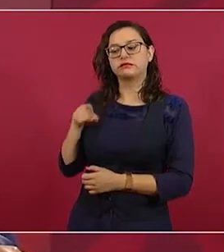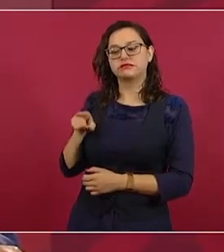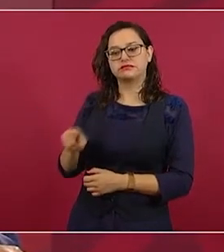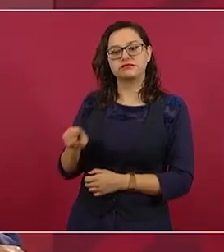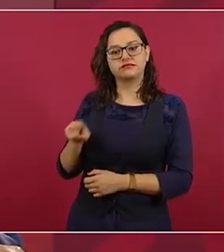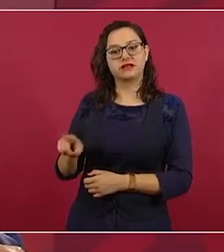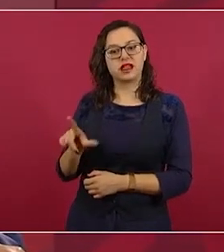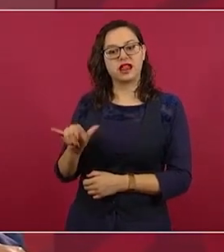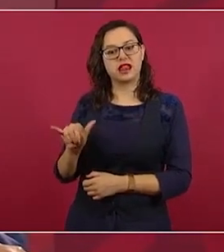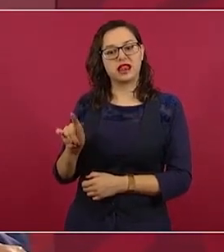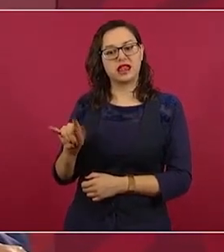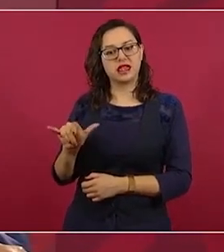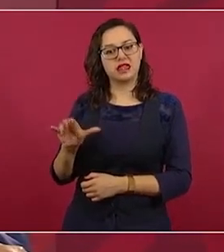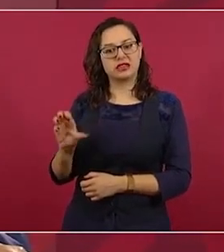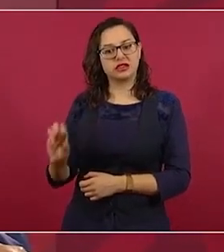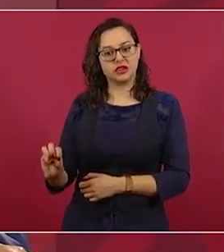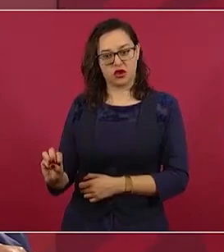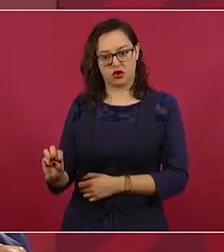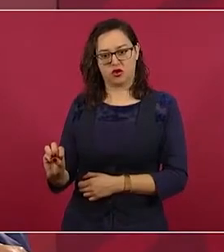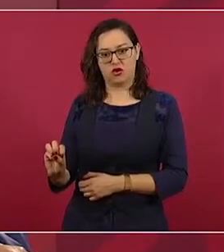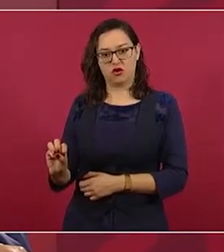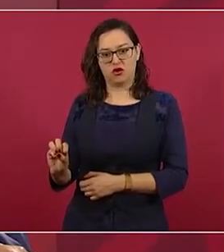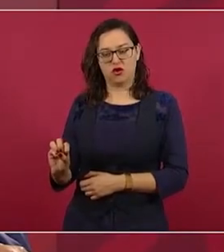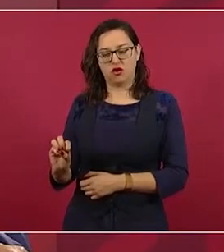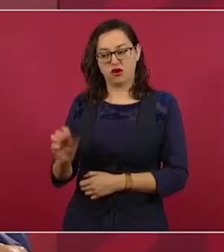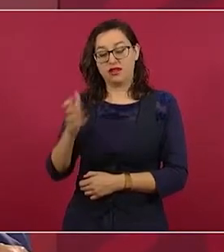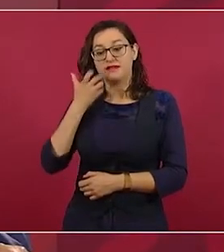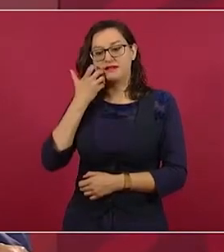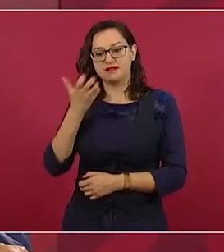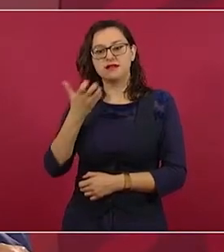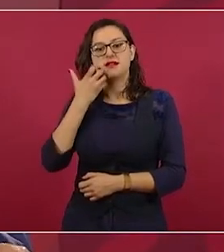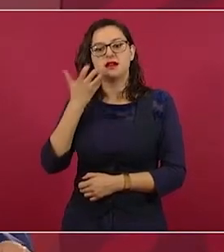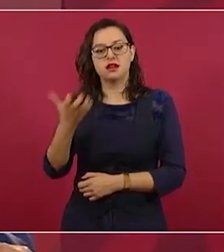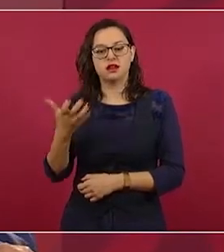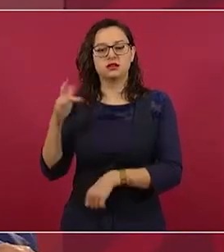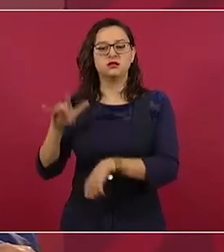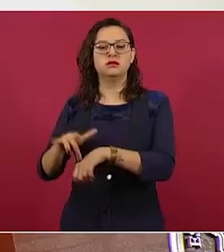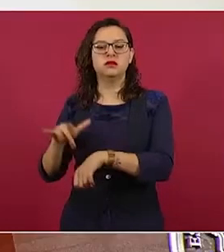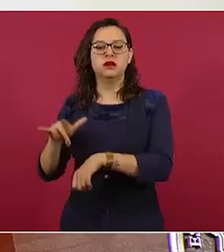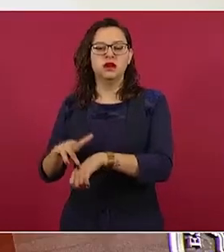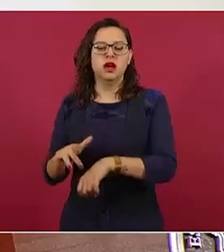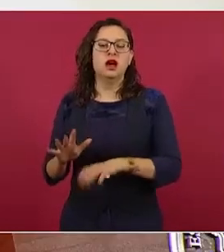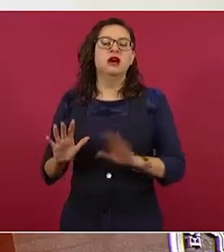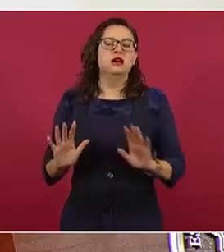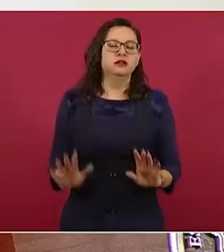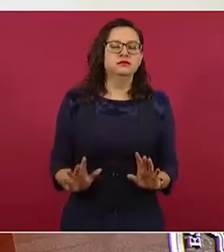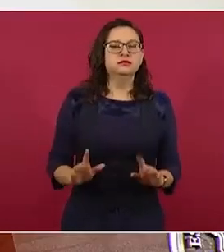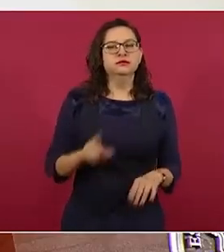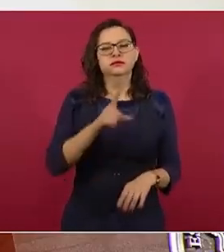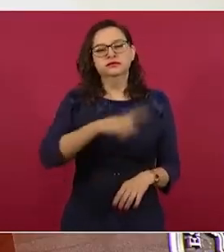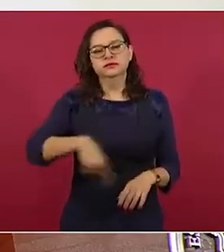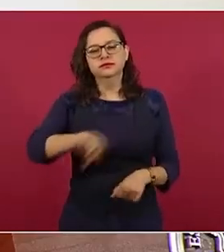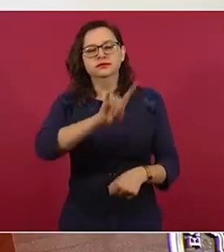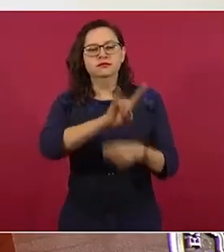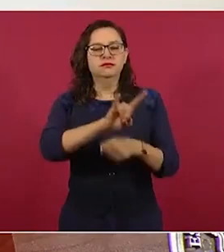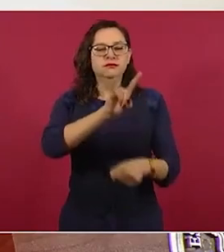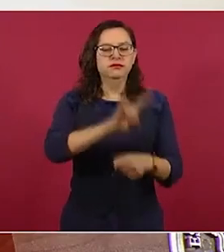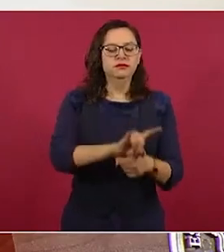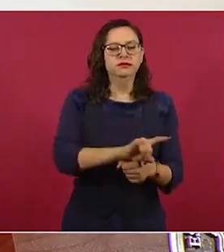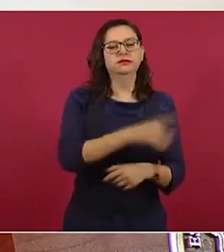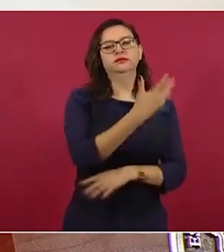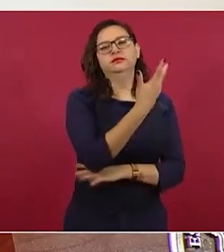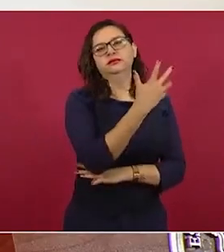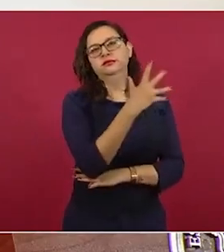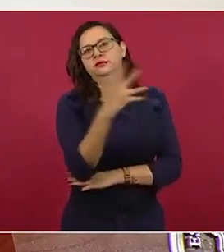Todo era, si acaso, el medio ambiente, el licenciado